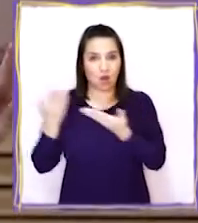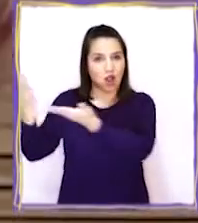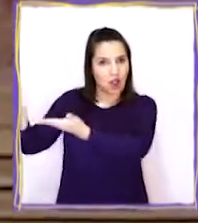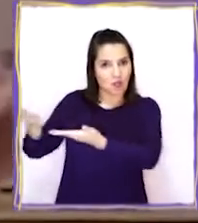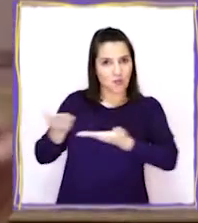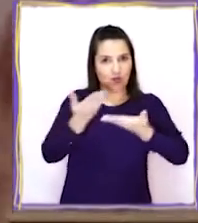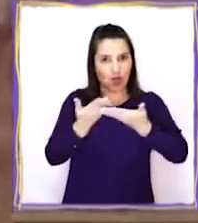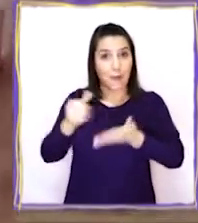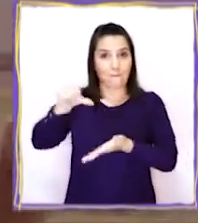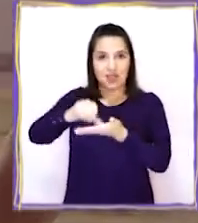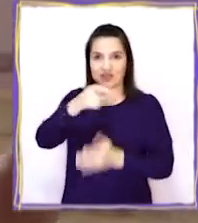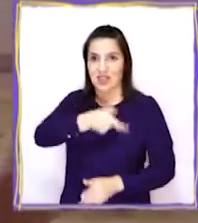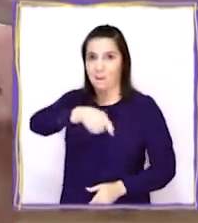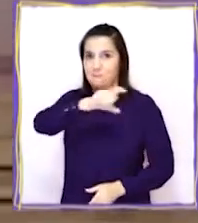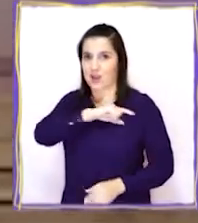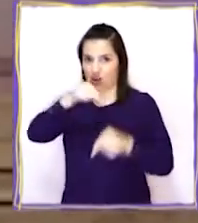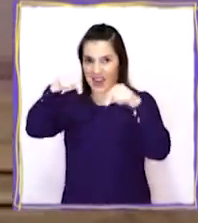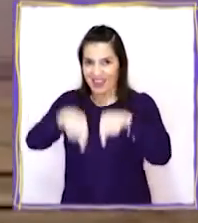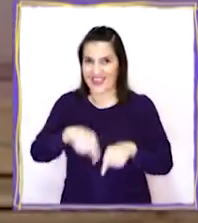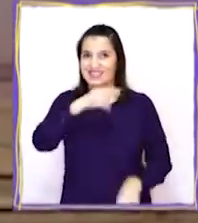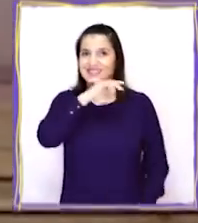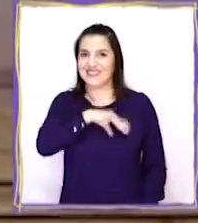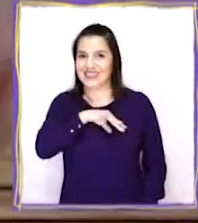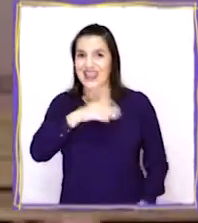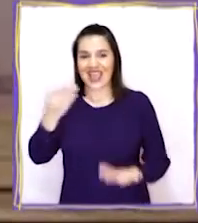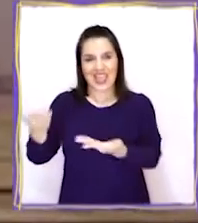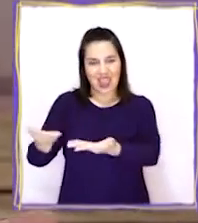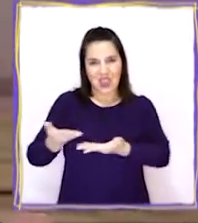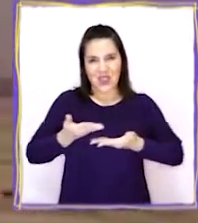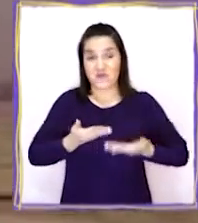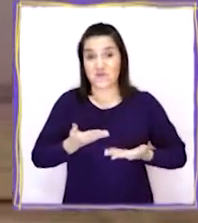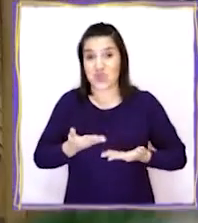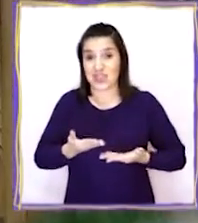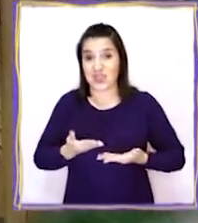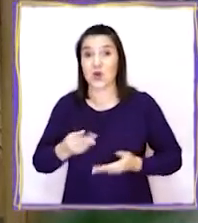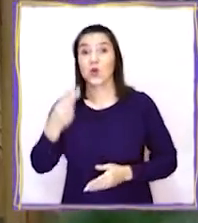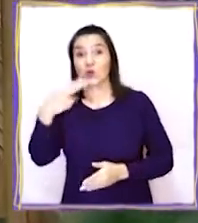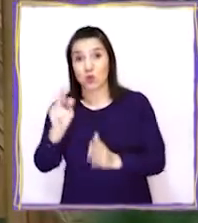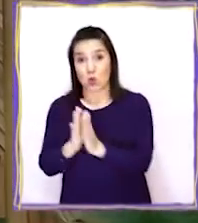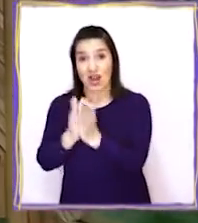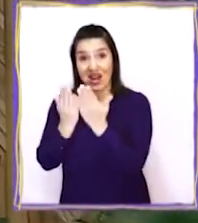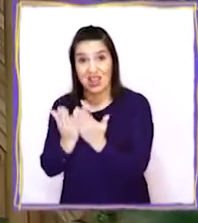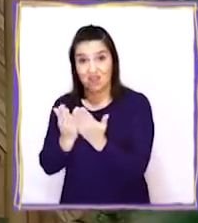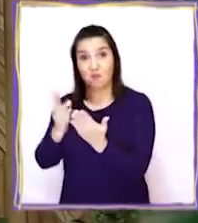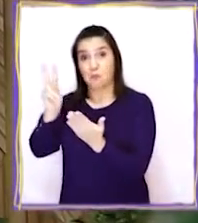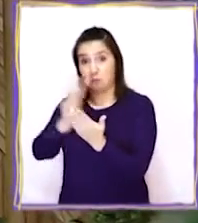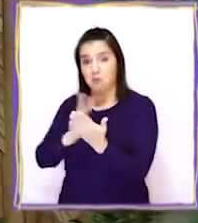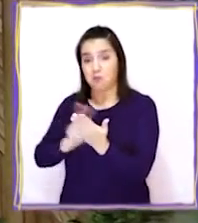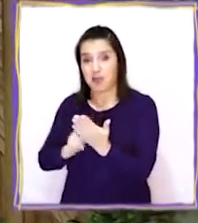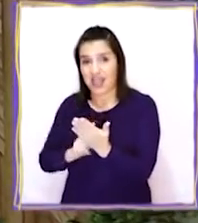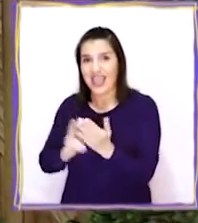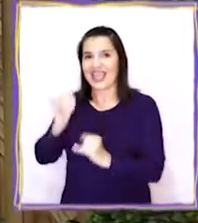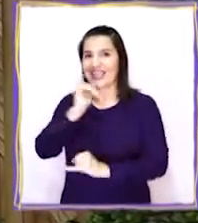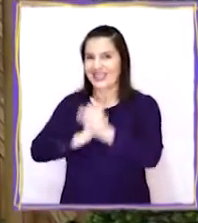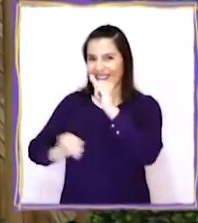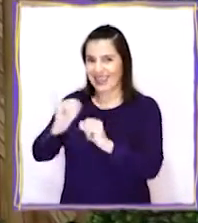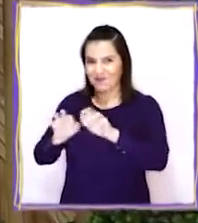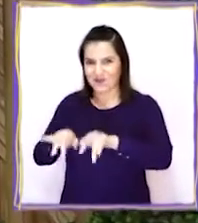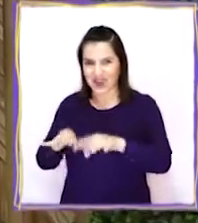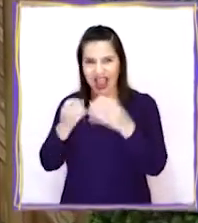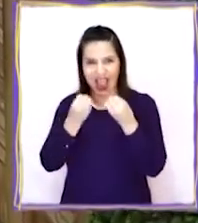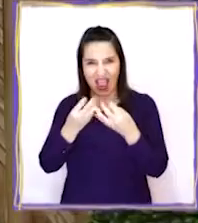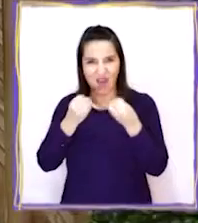los aportes de los españoles a Chile, los invito a revisar su texto escolar y la plataforma